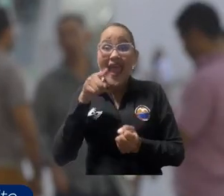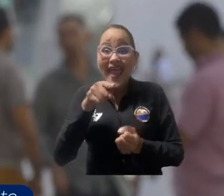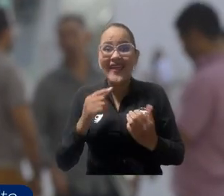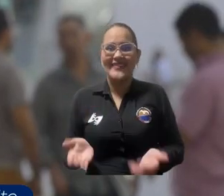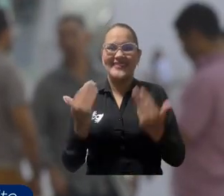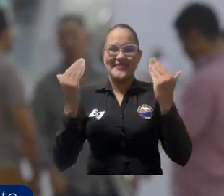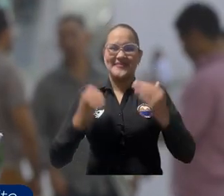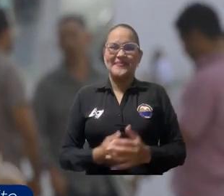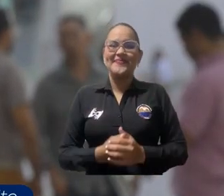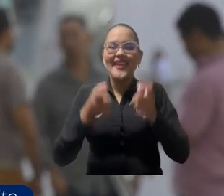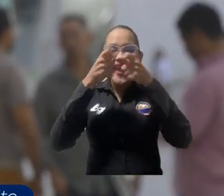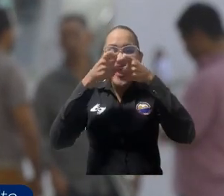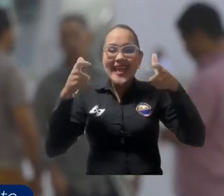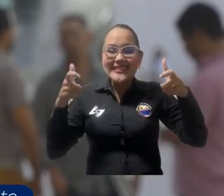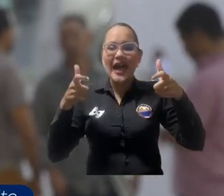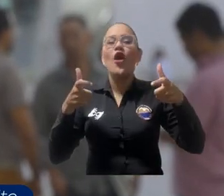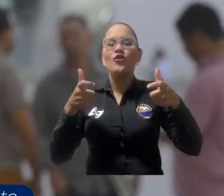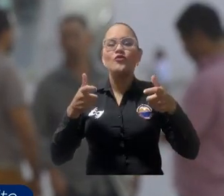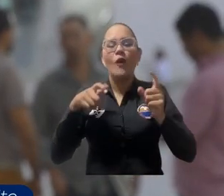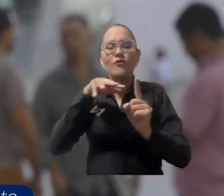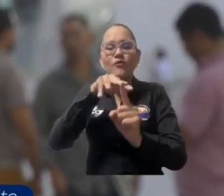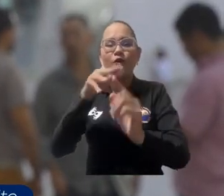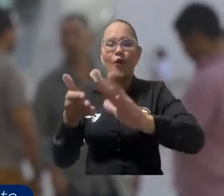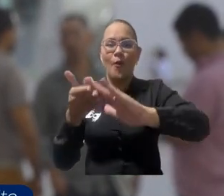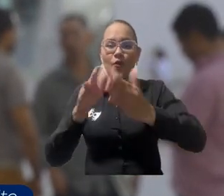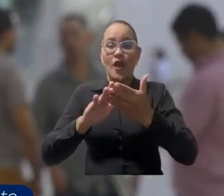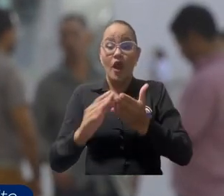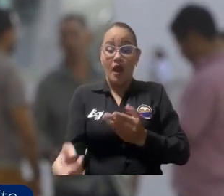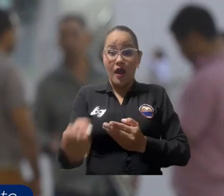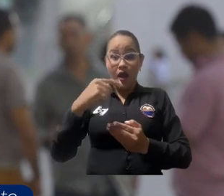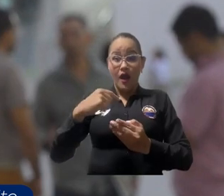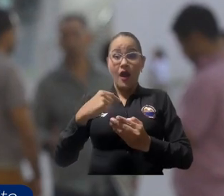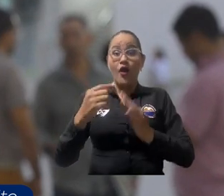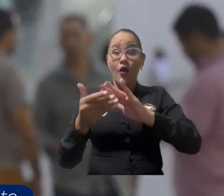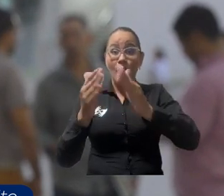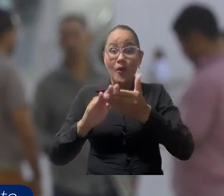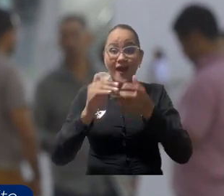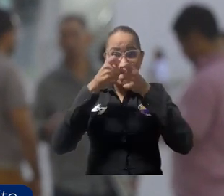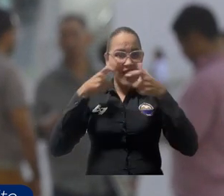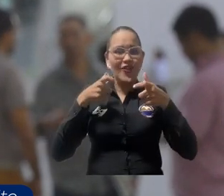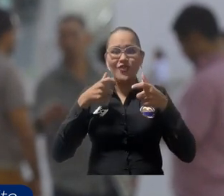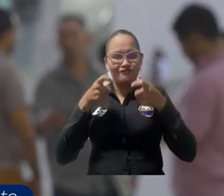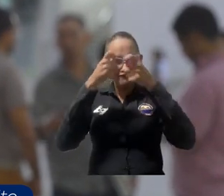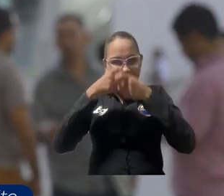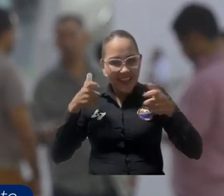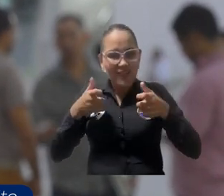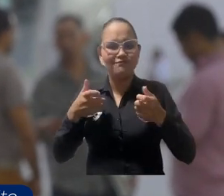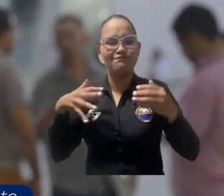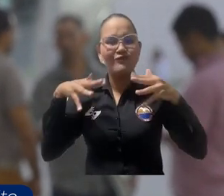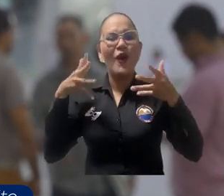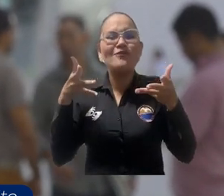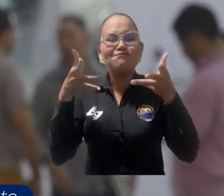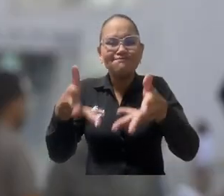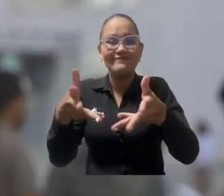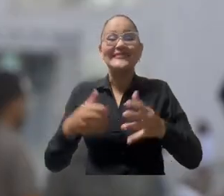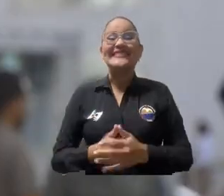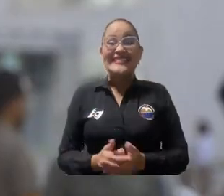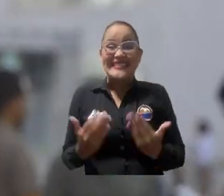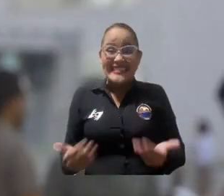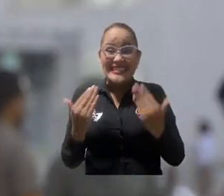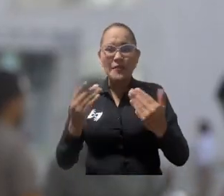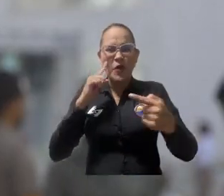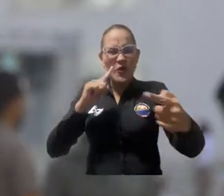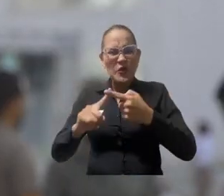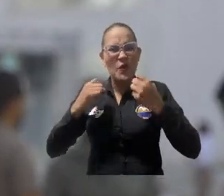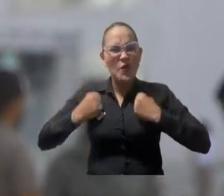De que el Estado llegue a la comunidad y no la comunidad llegue al Estado. Entonces creo que estamos en un momento oportuno e histórico además, donde